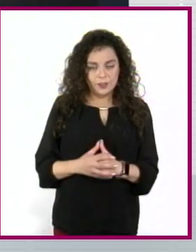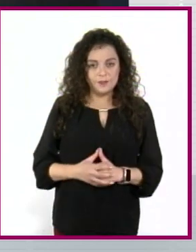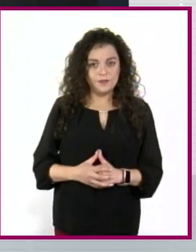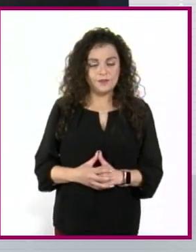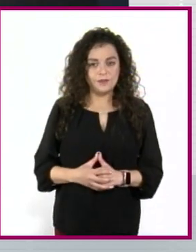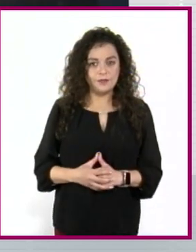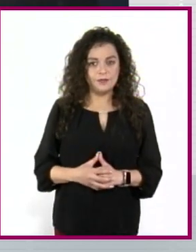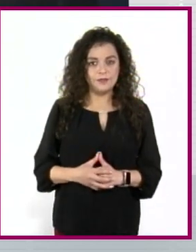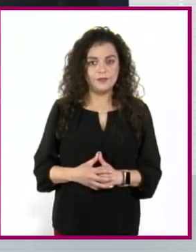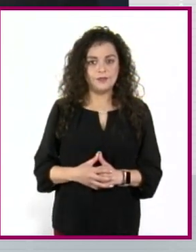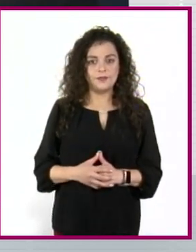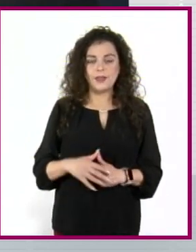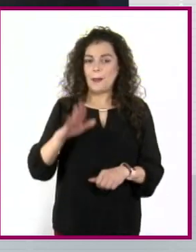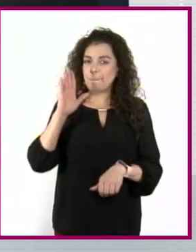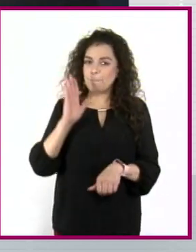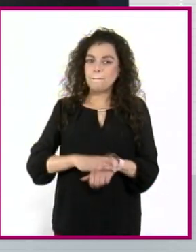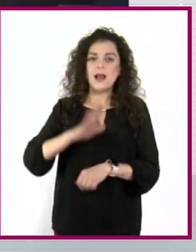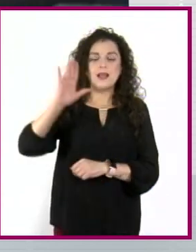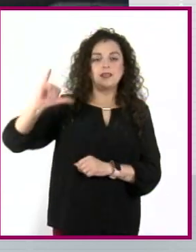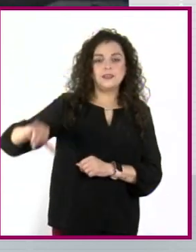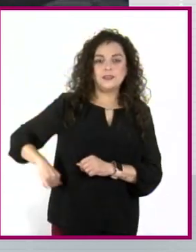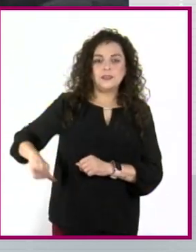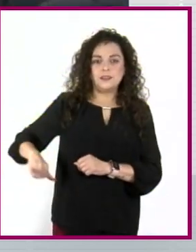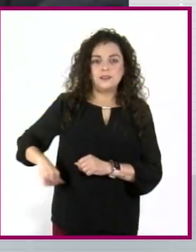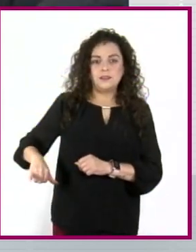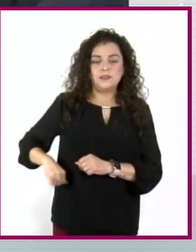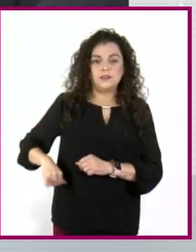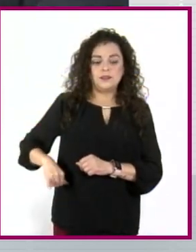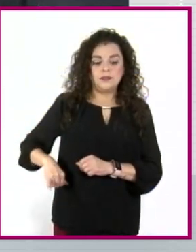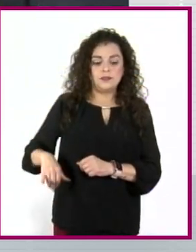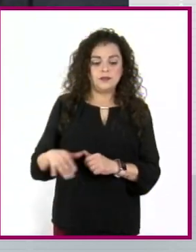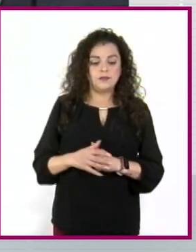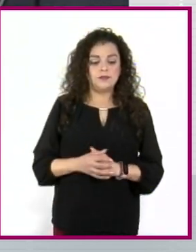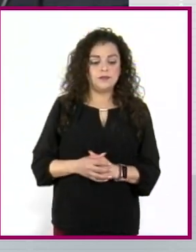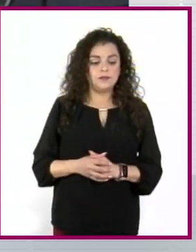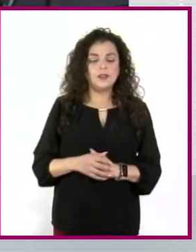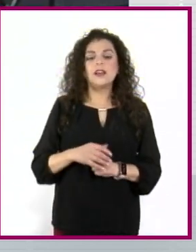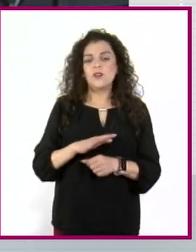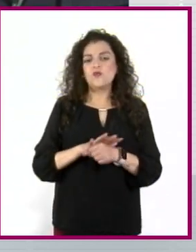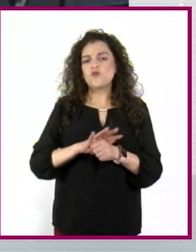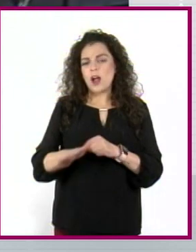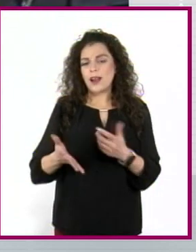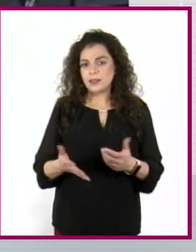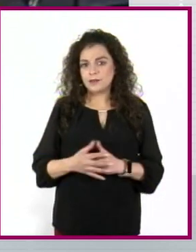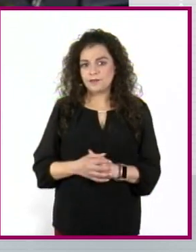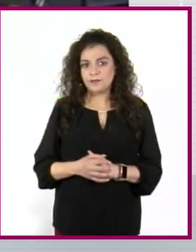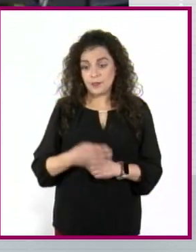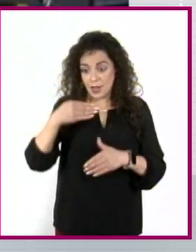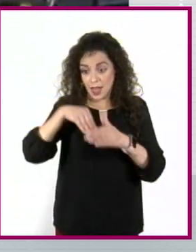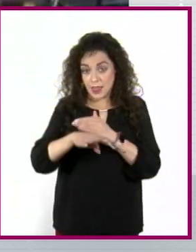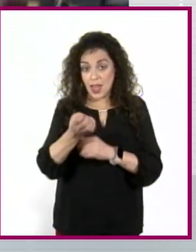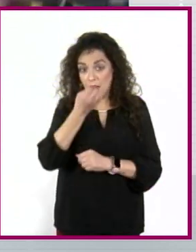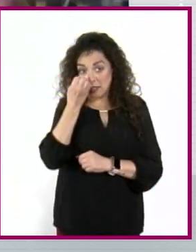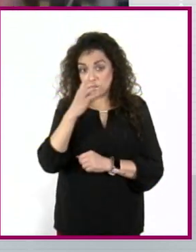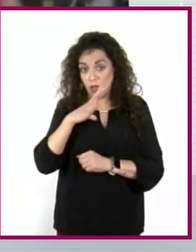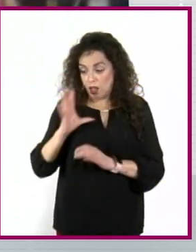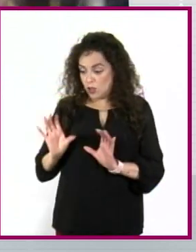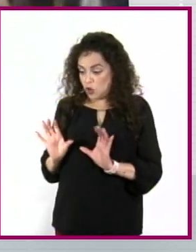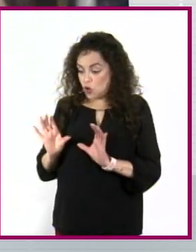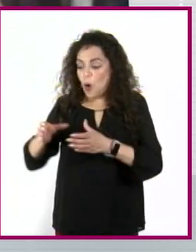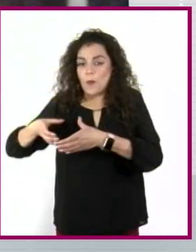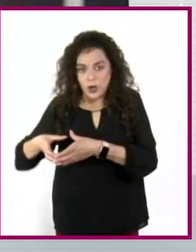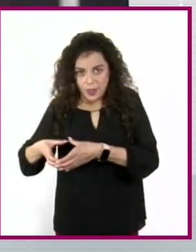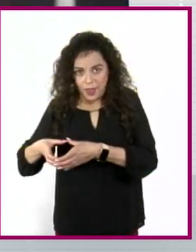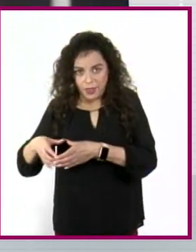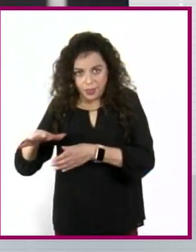Lo muy interesante precisamente es que, bueno, dentro de la escuela hay una colectividad, hay una comunidad,